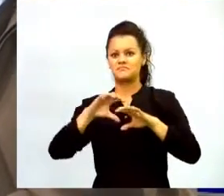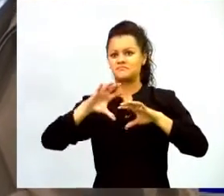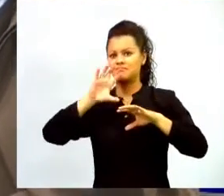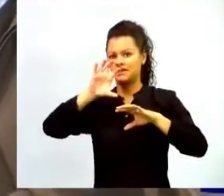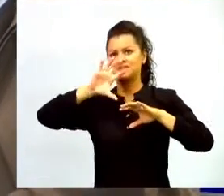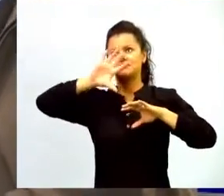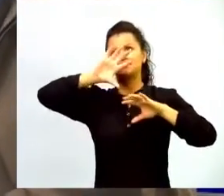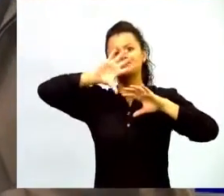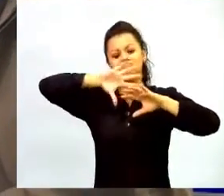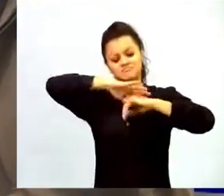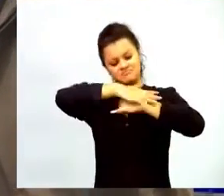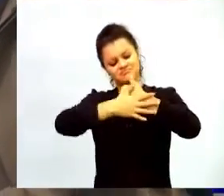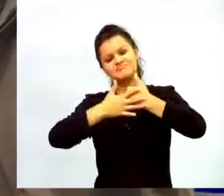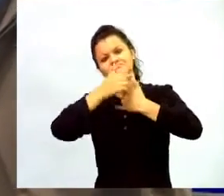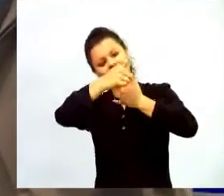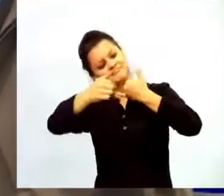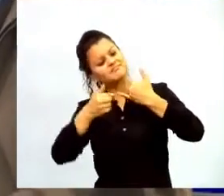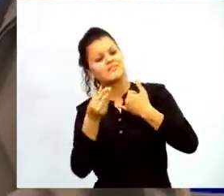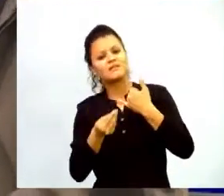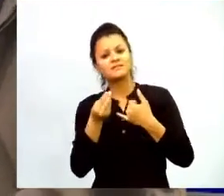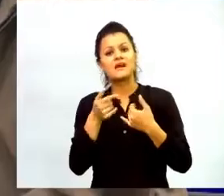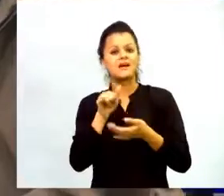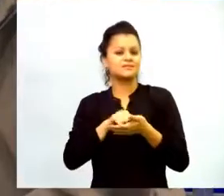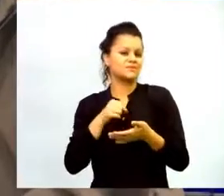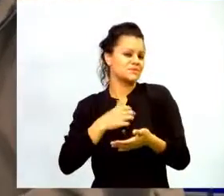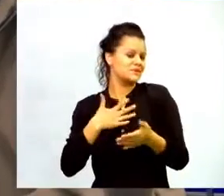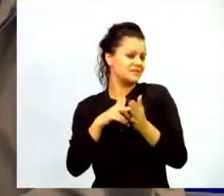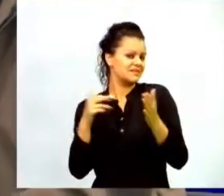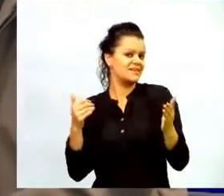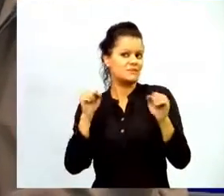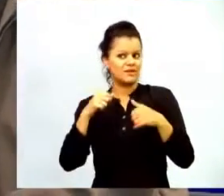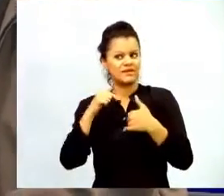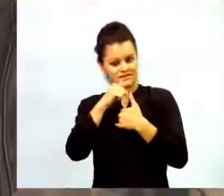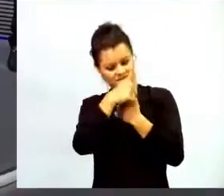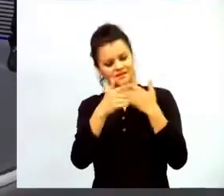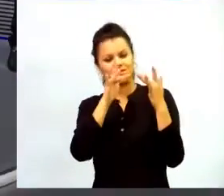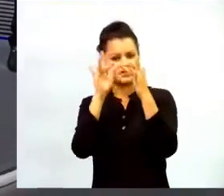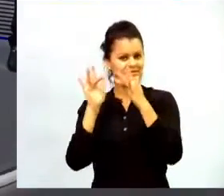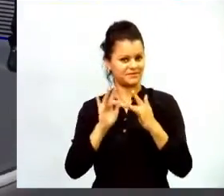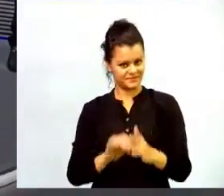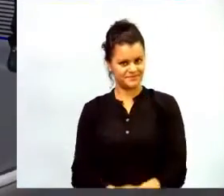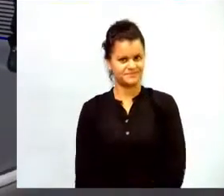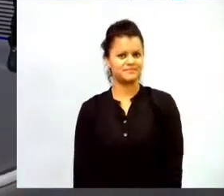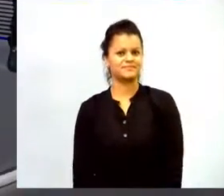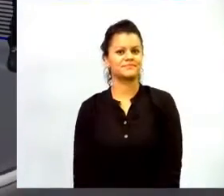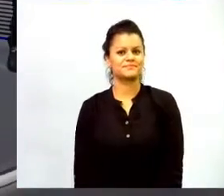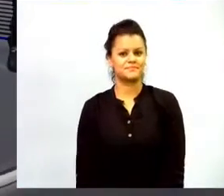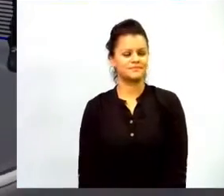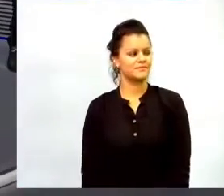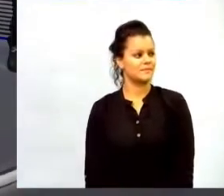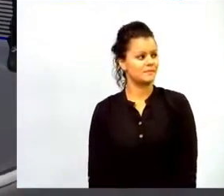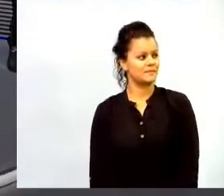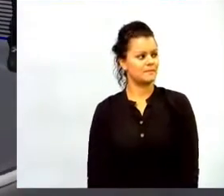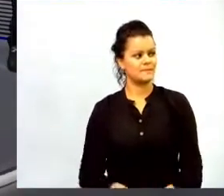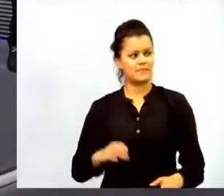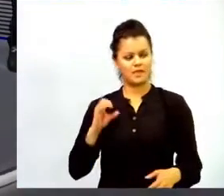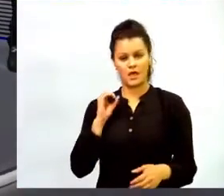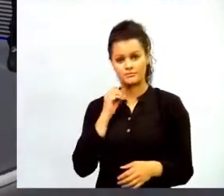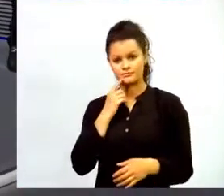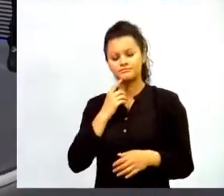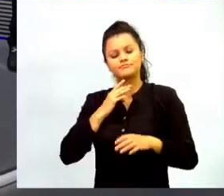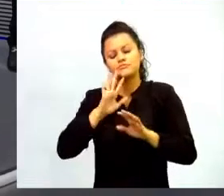parece que esa es una de las oportunidades que nos brindan las tecnologías Red Maestro solamente una nota rápida